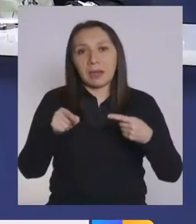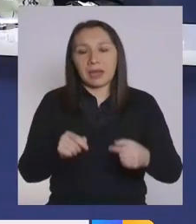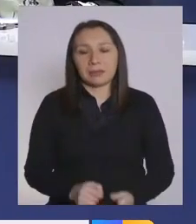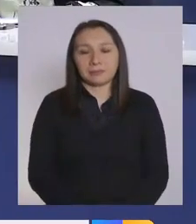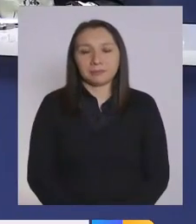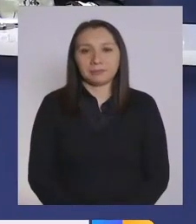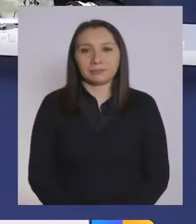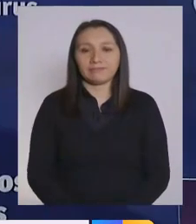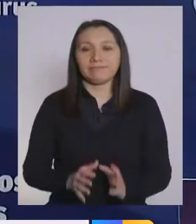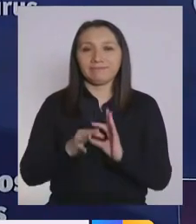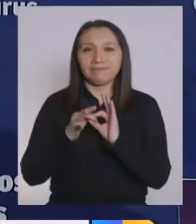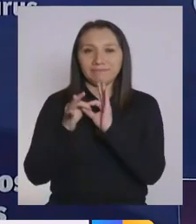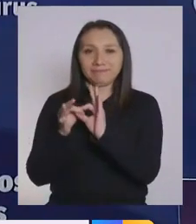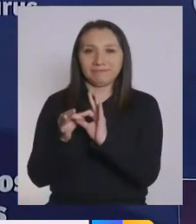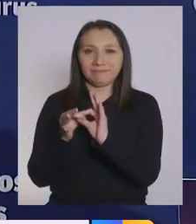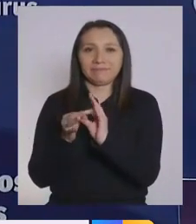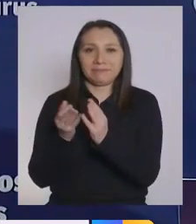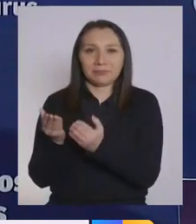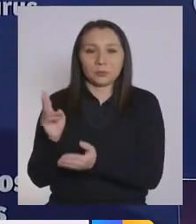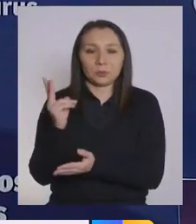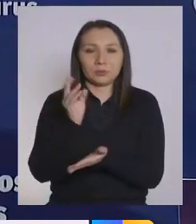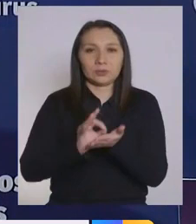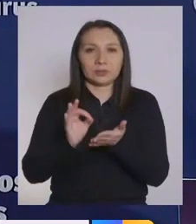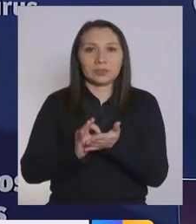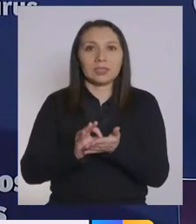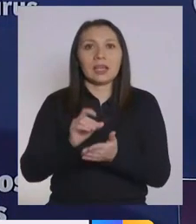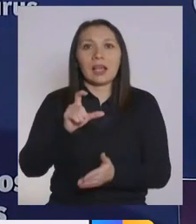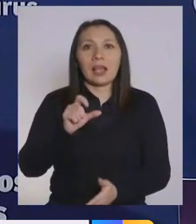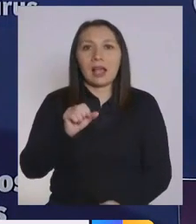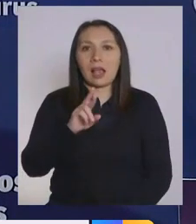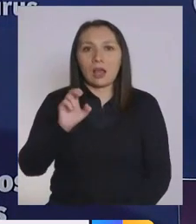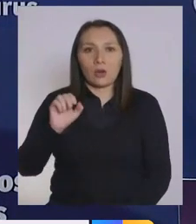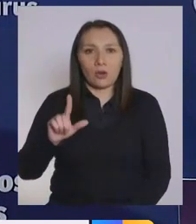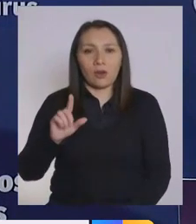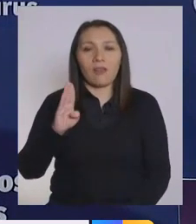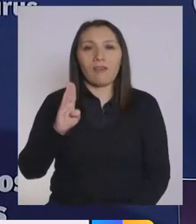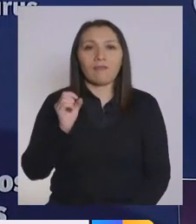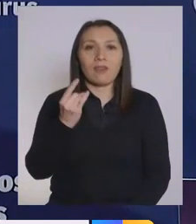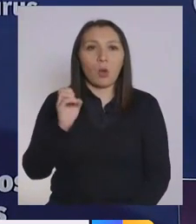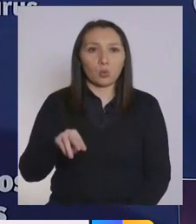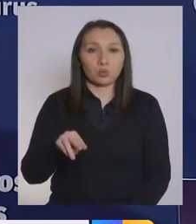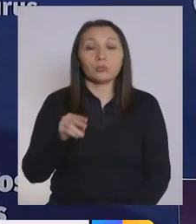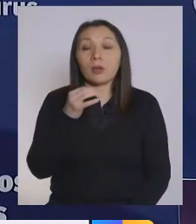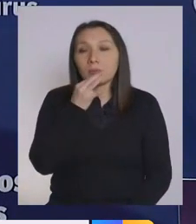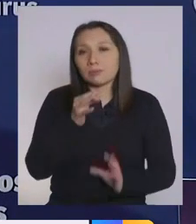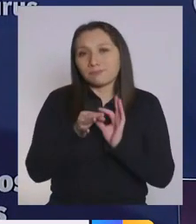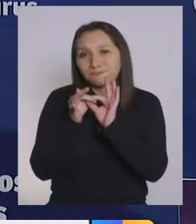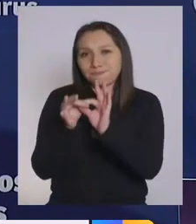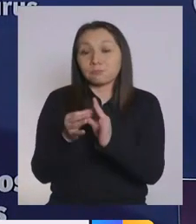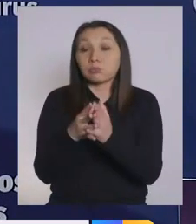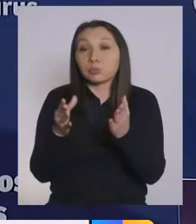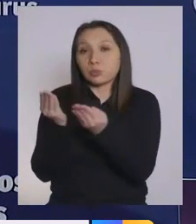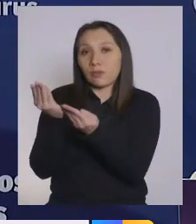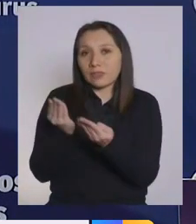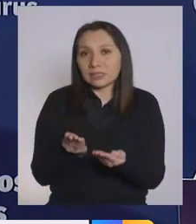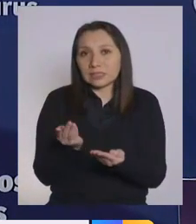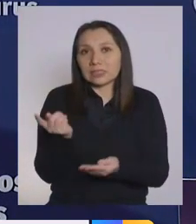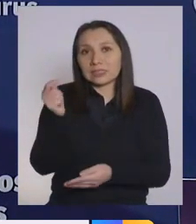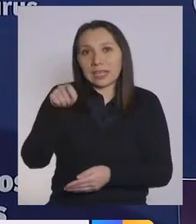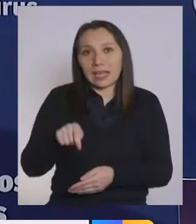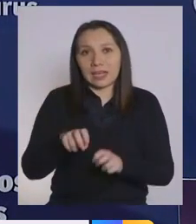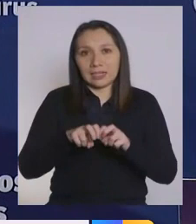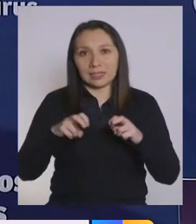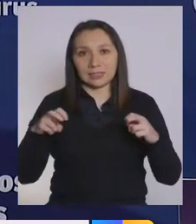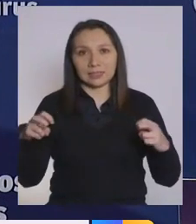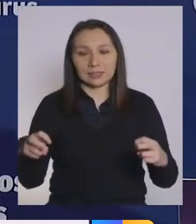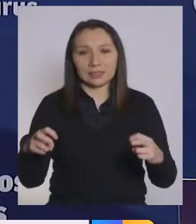Muchas gracias, subsecretaria Carol Baum. Le agradezco mucho la visita a nuestro